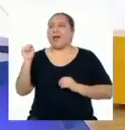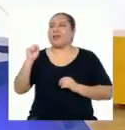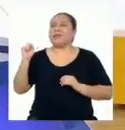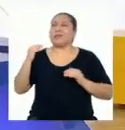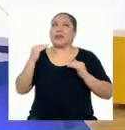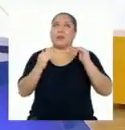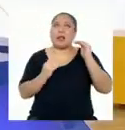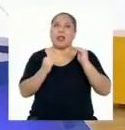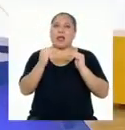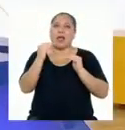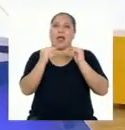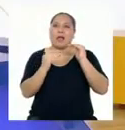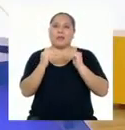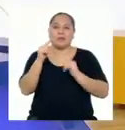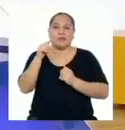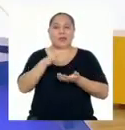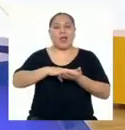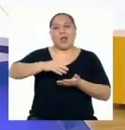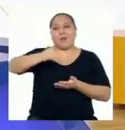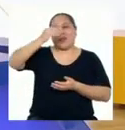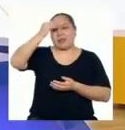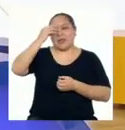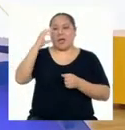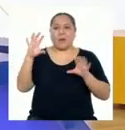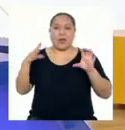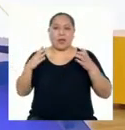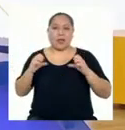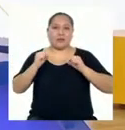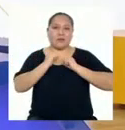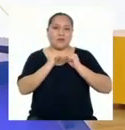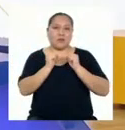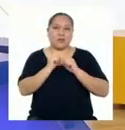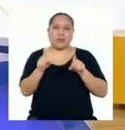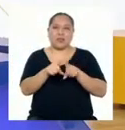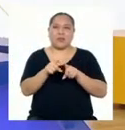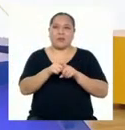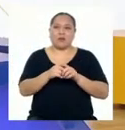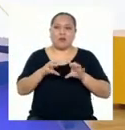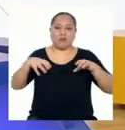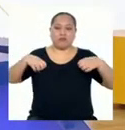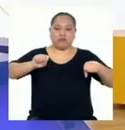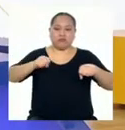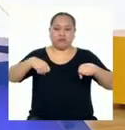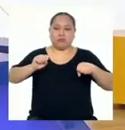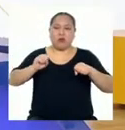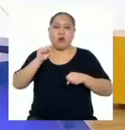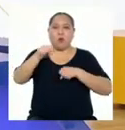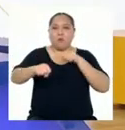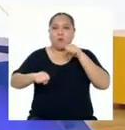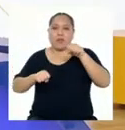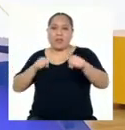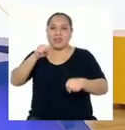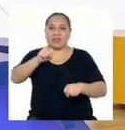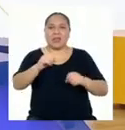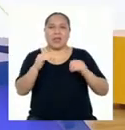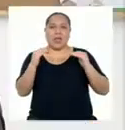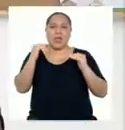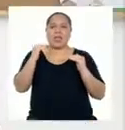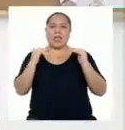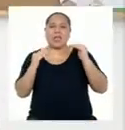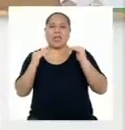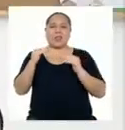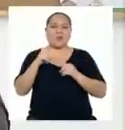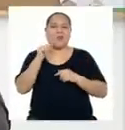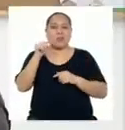Balance. Eso aprendí en mis clases de educación física. También cuando me subo a la moto o a la bici. El equilibrio es